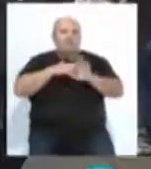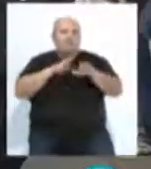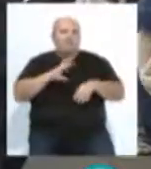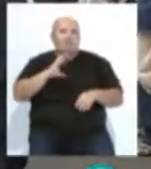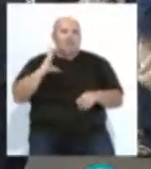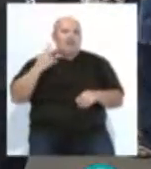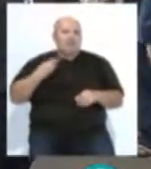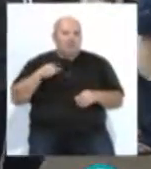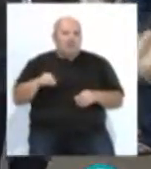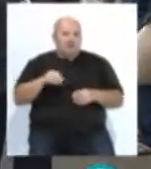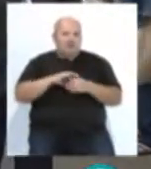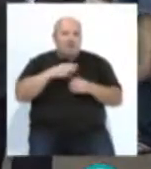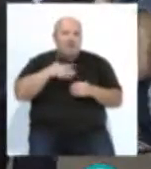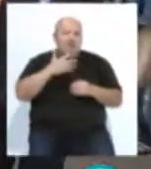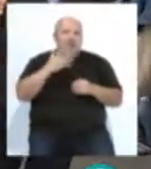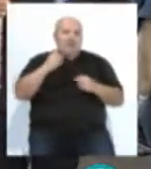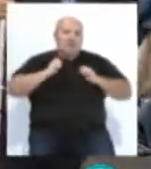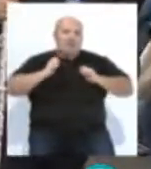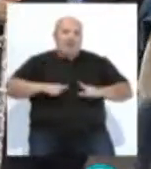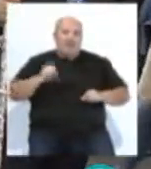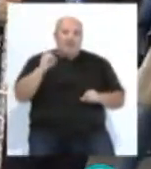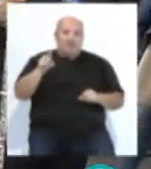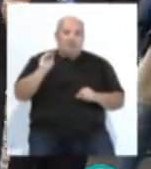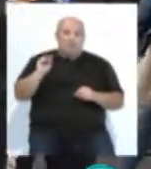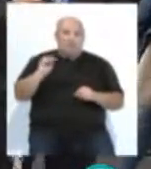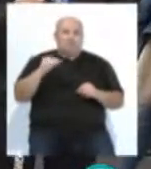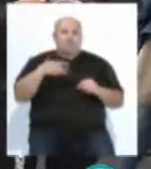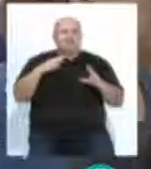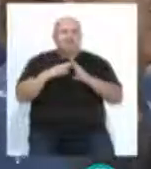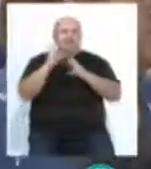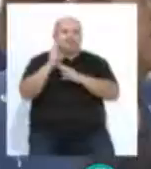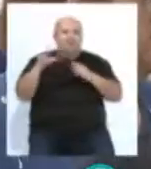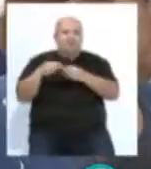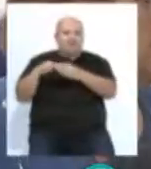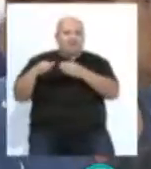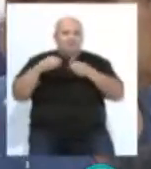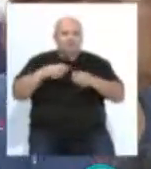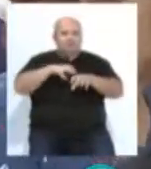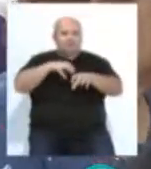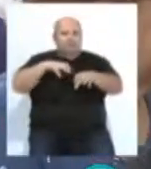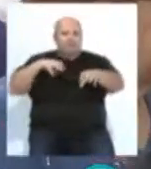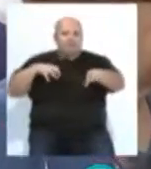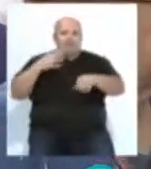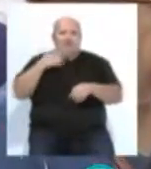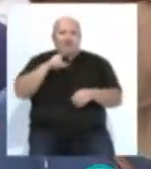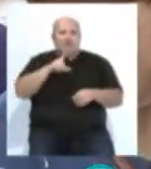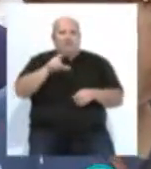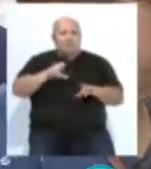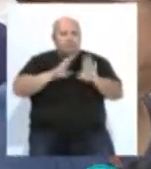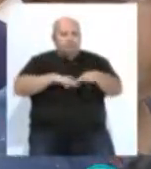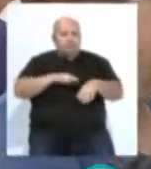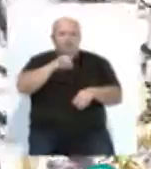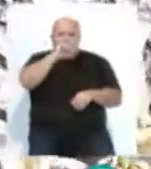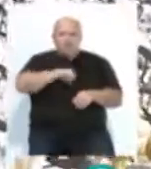María Auxiliadora, la Hermandad del Despojado y la Comunidad Parroquial de San José. Y alrededor, también cientos de devotos,